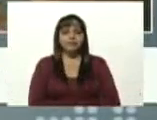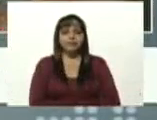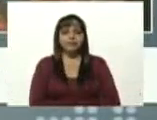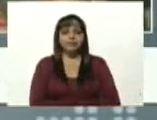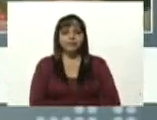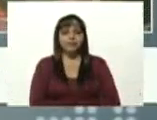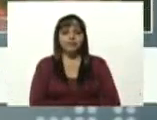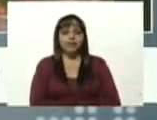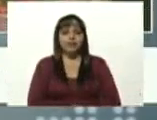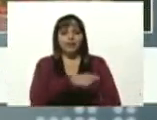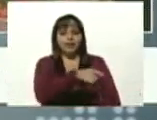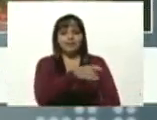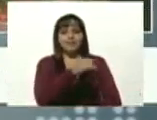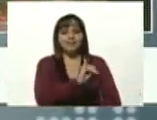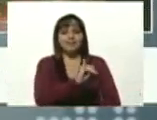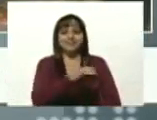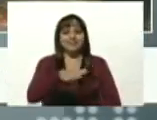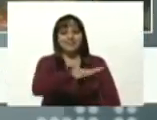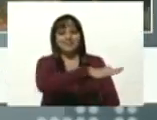campos trabajando.